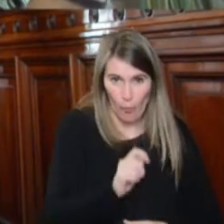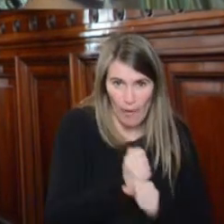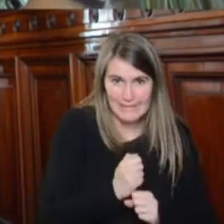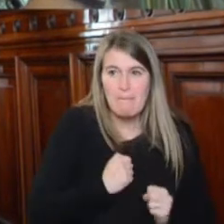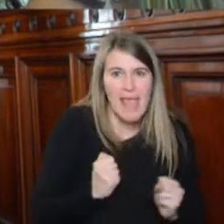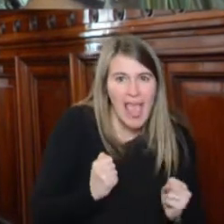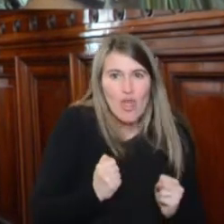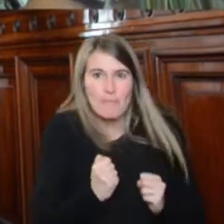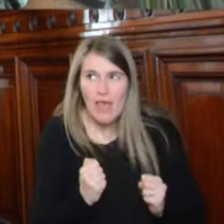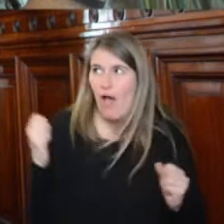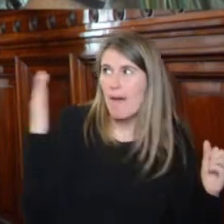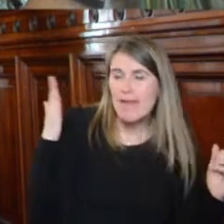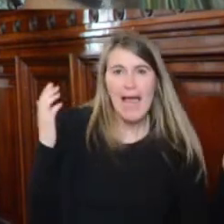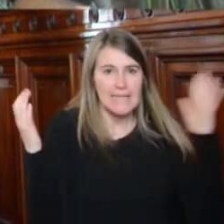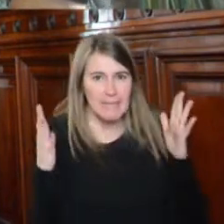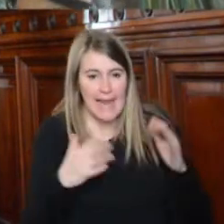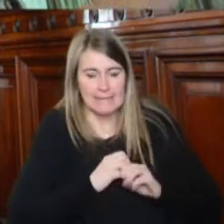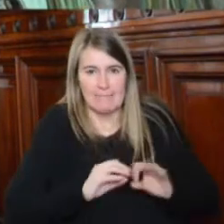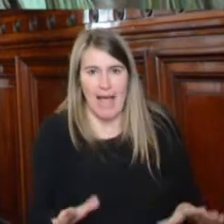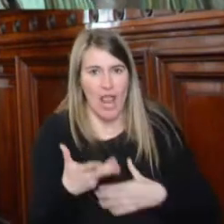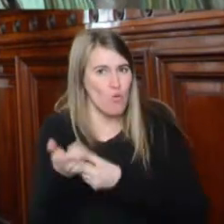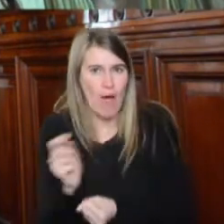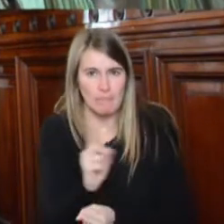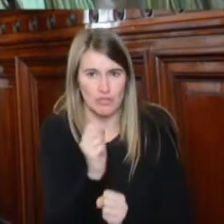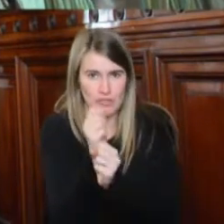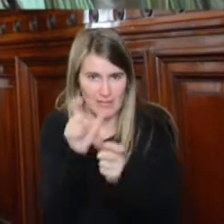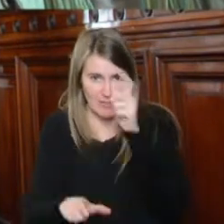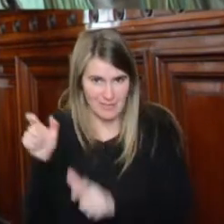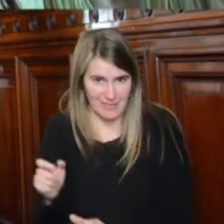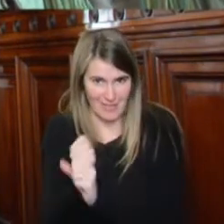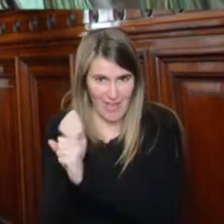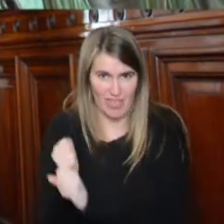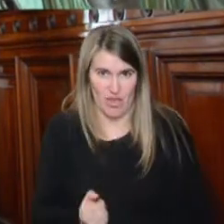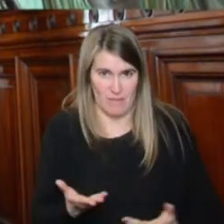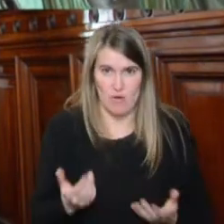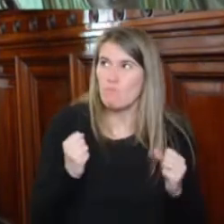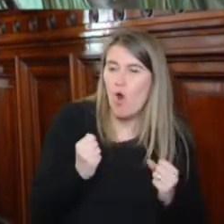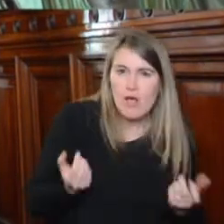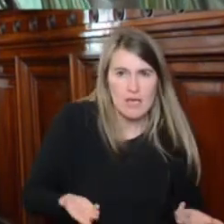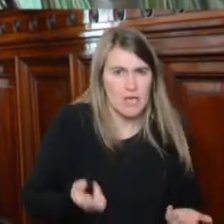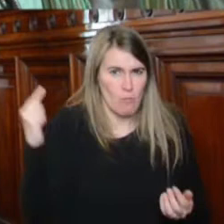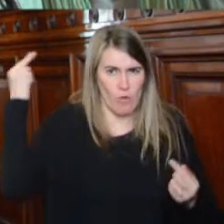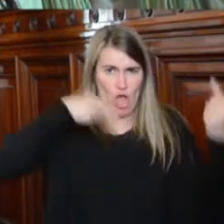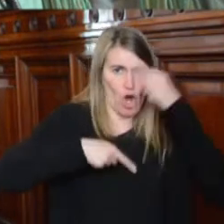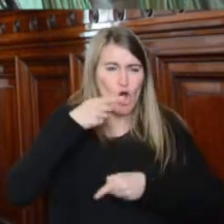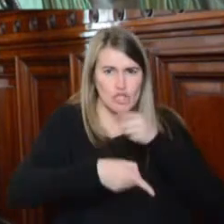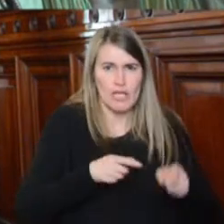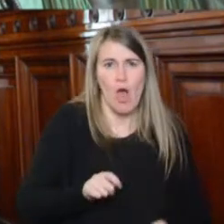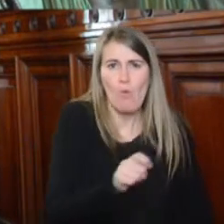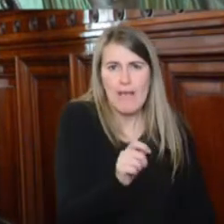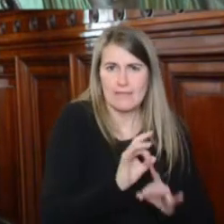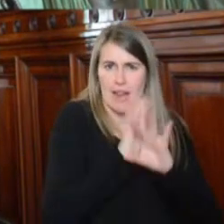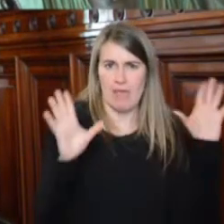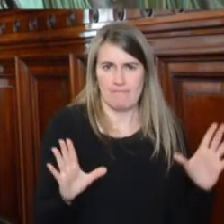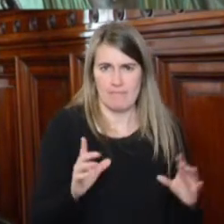puente entre los trabajadores y la justicia laboral y otras instancias administrativas. Se trata de un ataque a la representación de los trabajadores, con el objetivo de